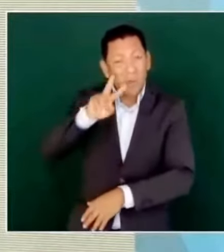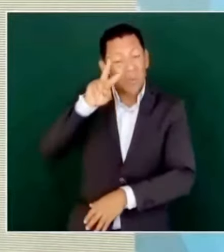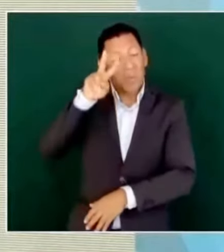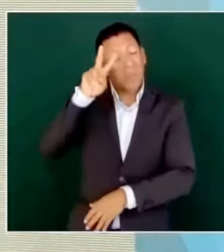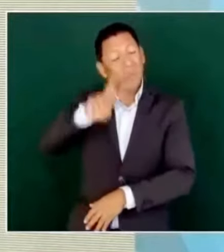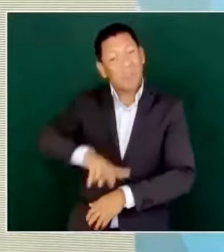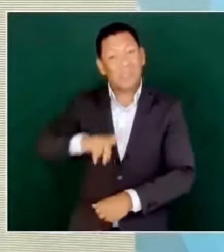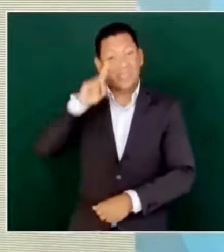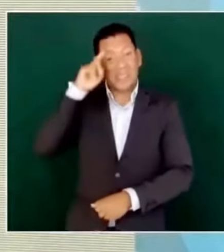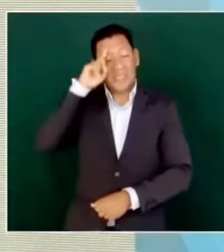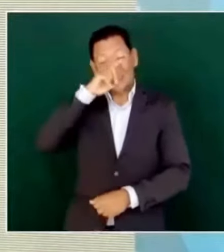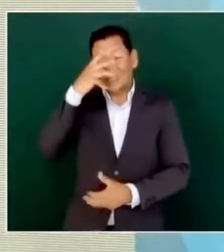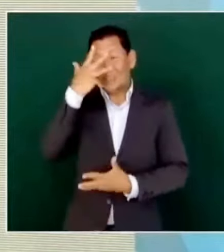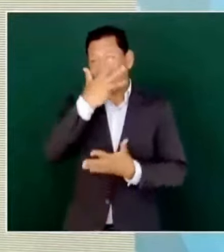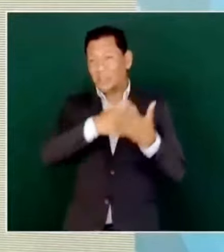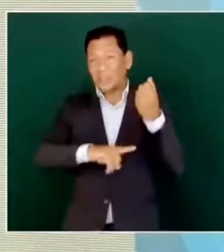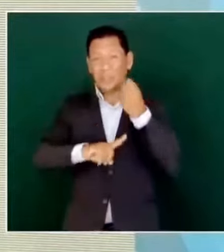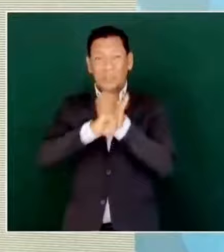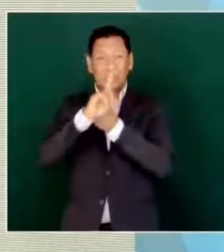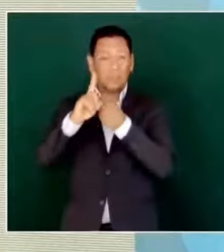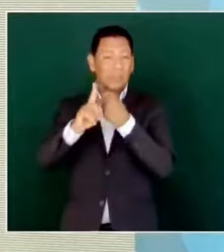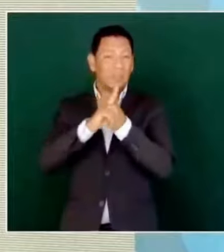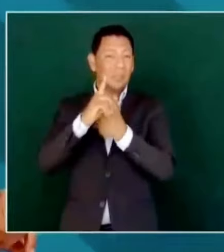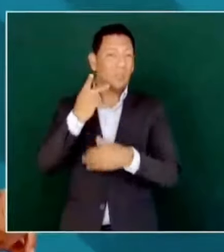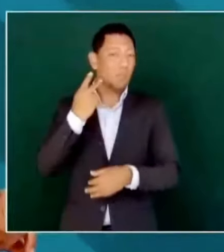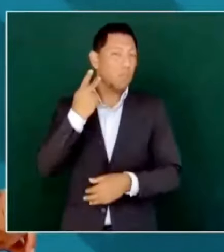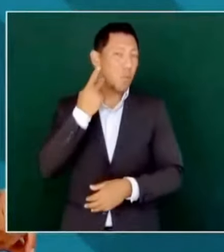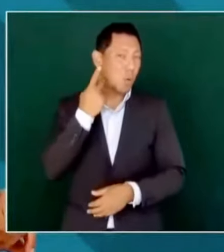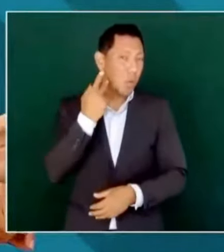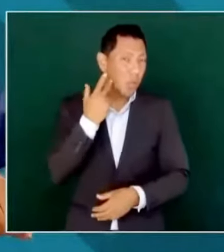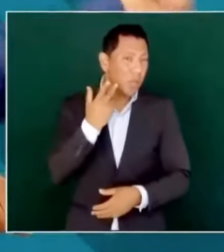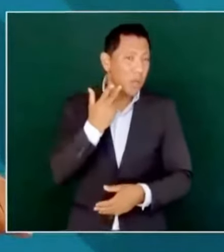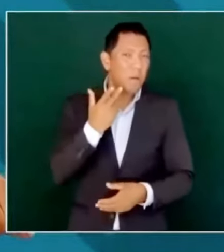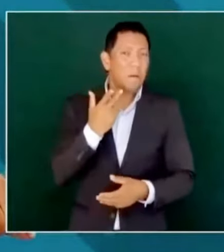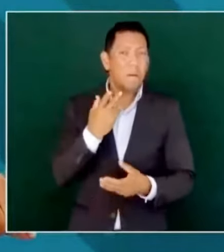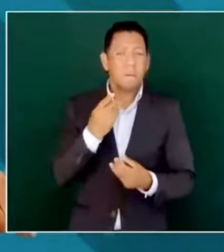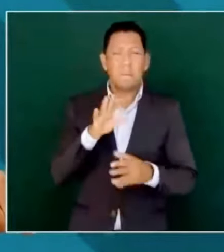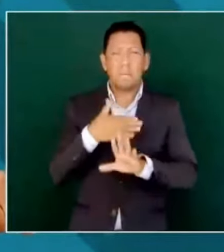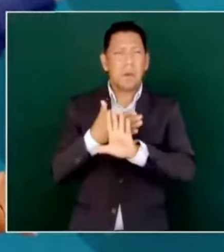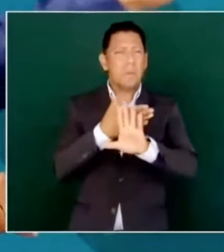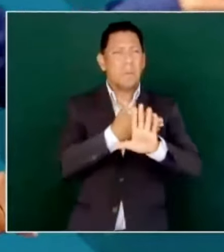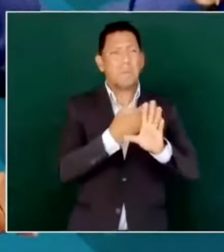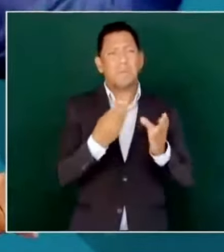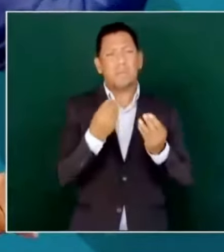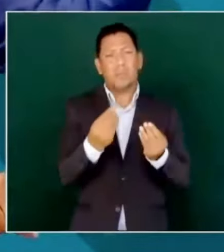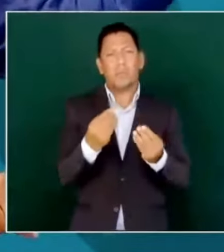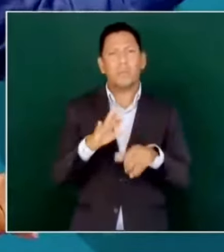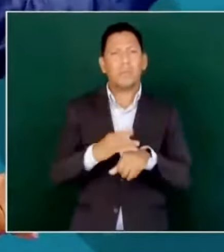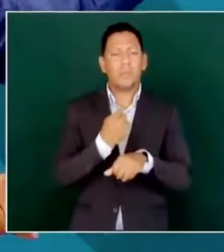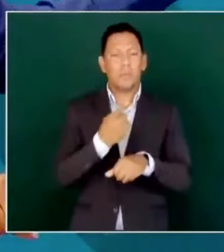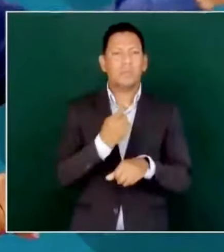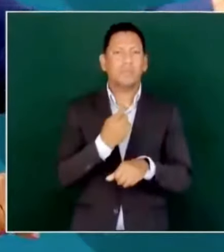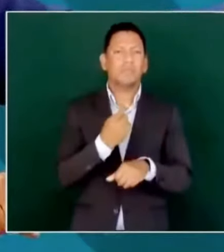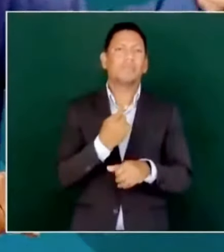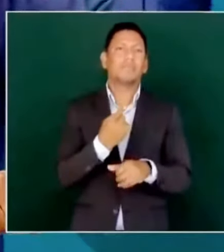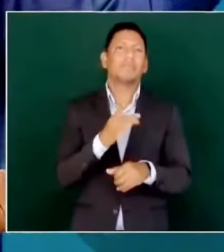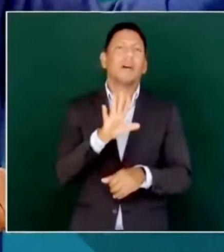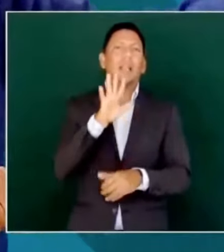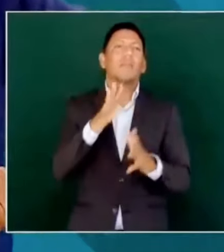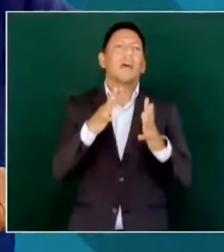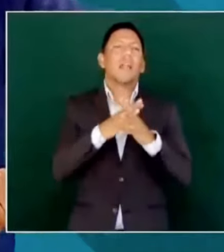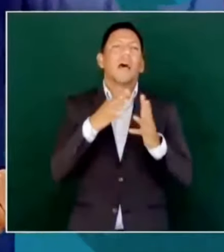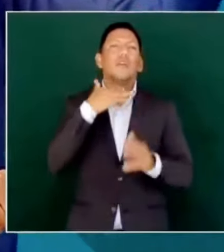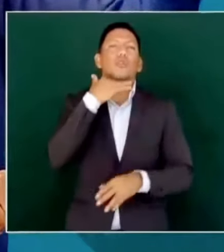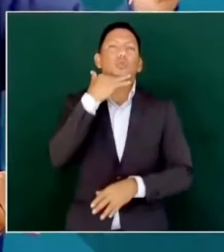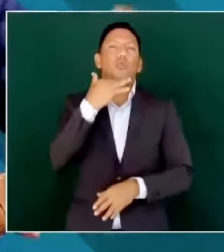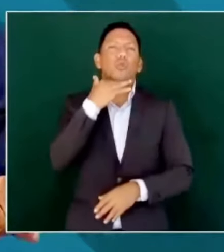político, porque estaba la guerra sucia a todo lo que